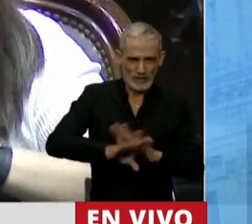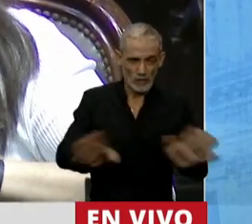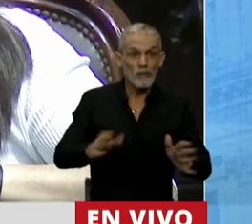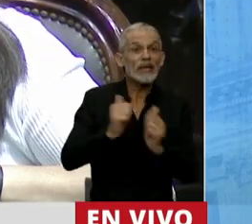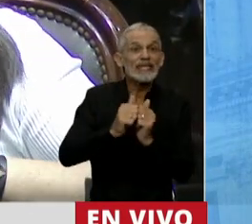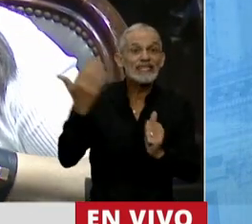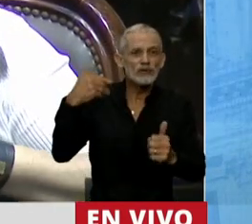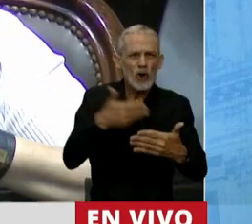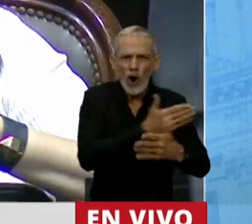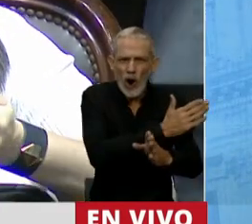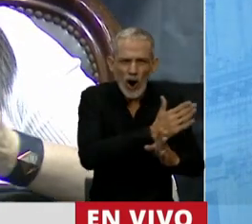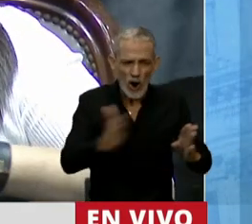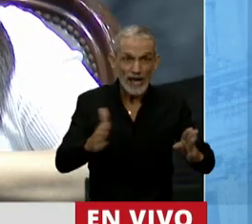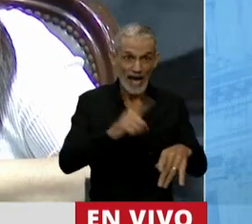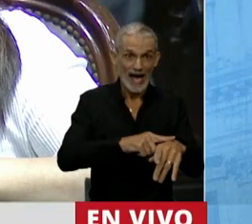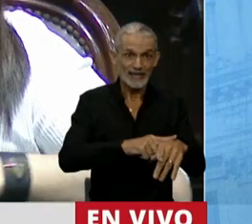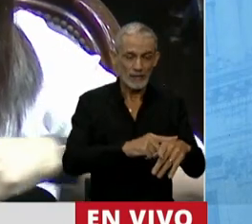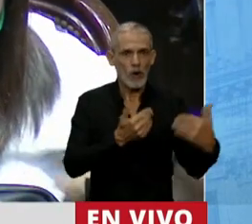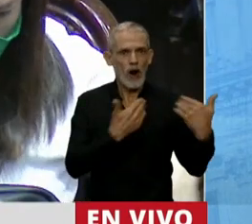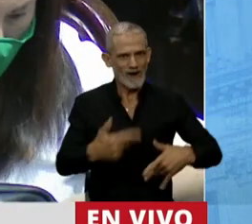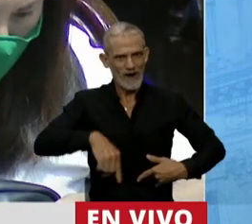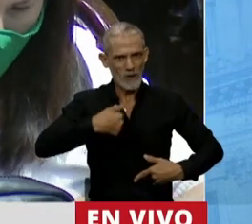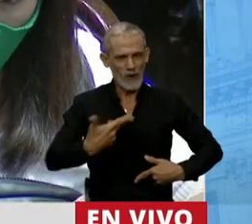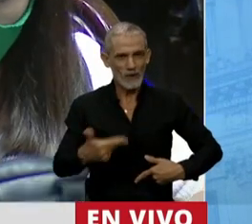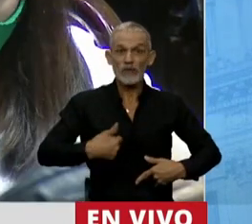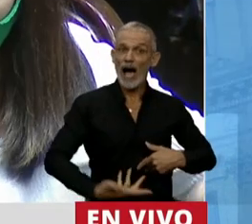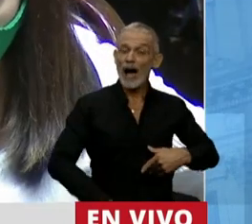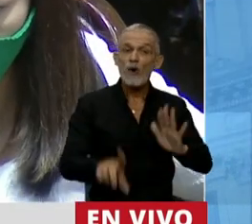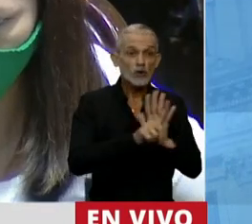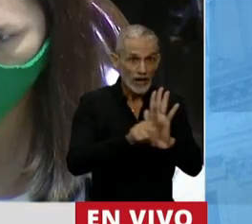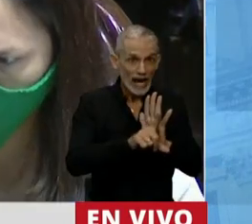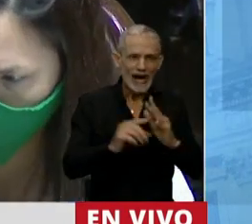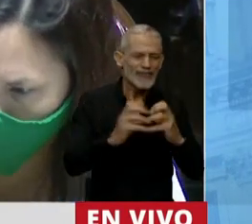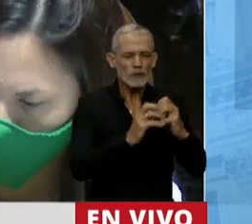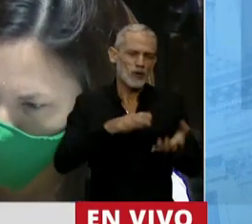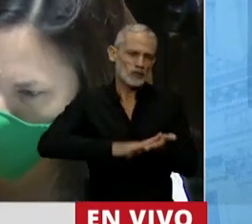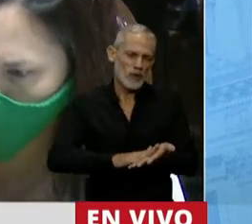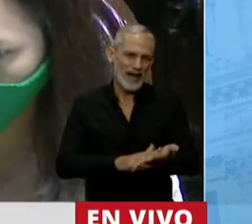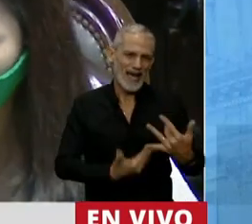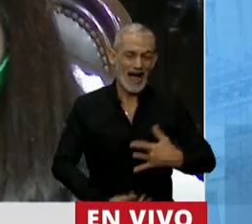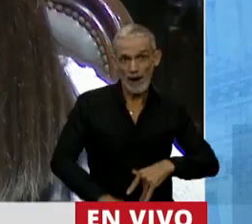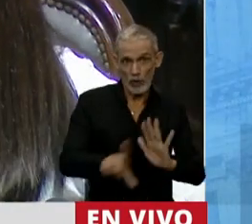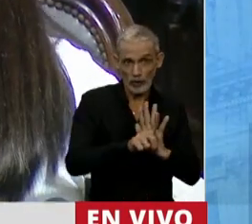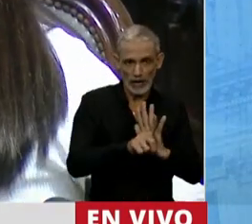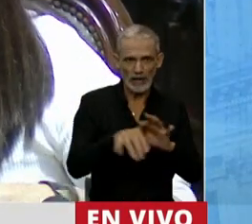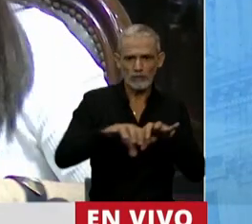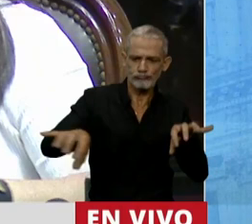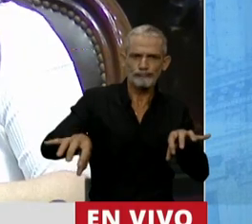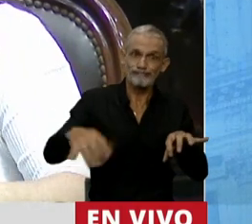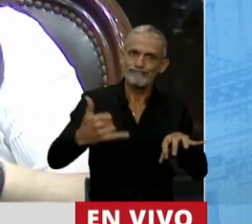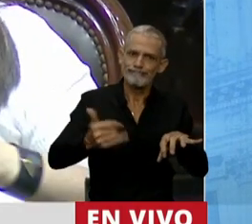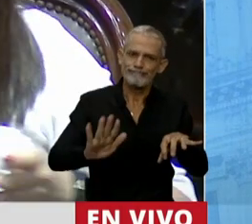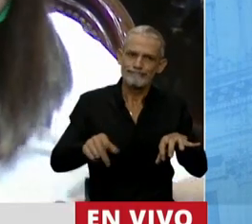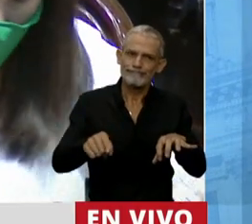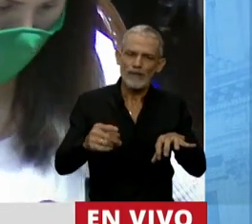historia en este tiempo está de nuestro lado. Hoy el aborto legal, la discusión del aborto legal es disruptivo, pero estamos